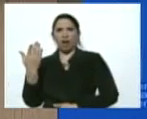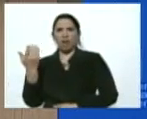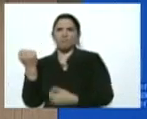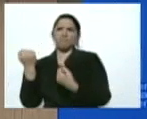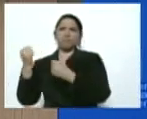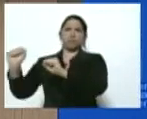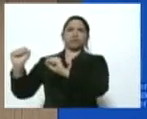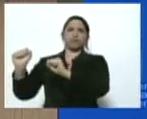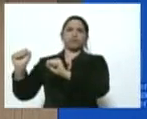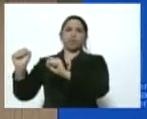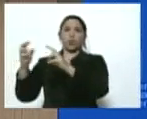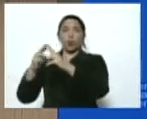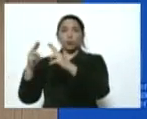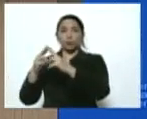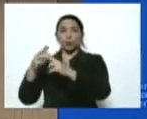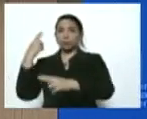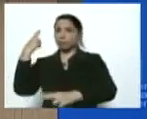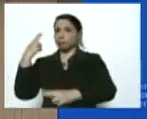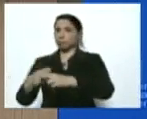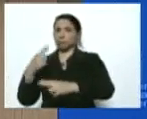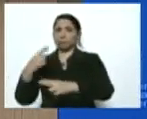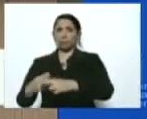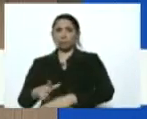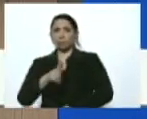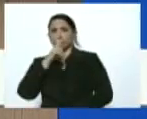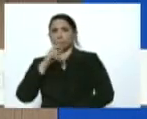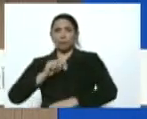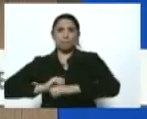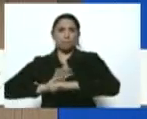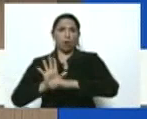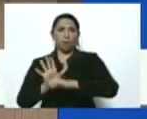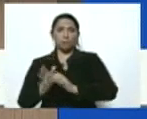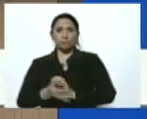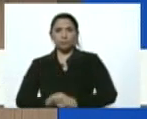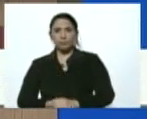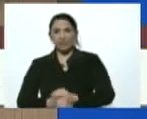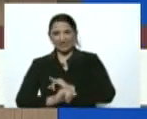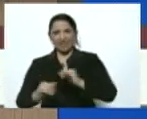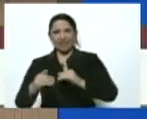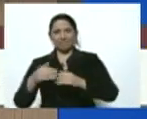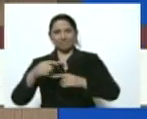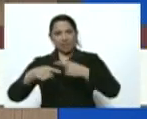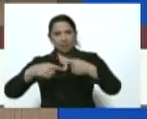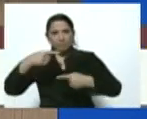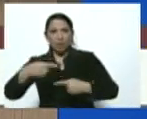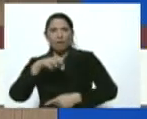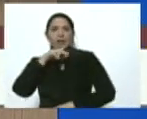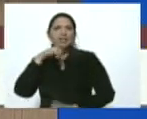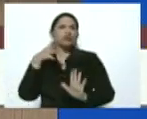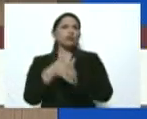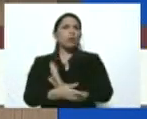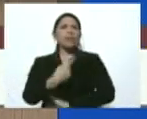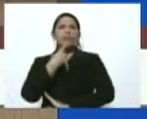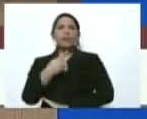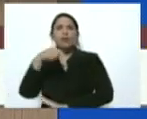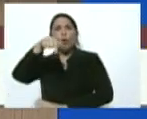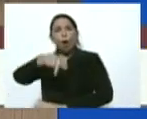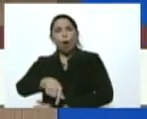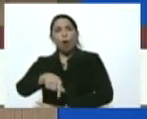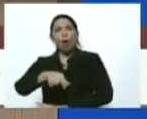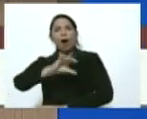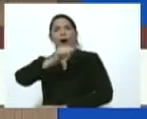a reconocer la peligrosidad del coronavirus ya más adelante hablaré sobre lo que dijo soy el director